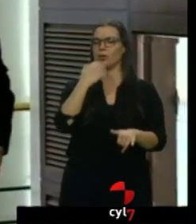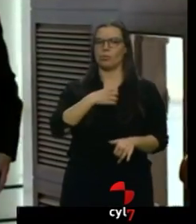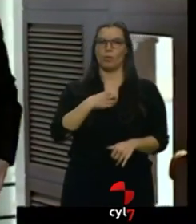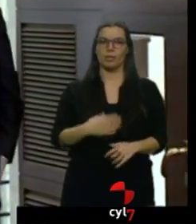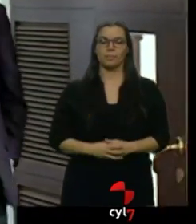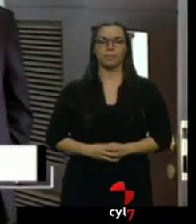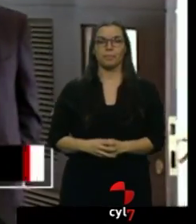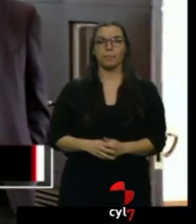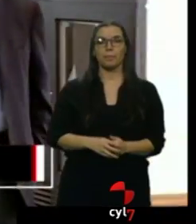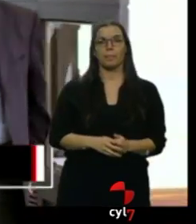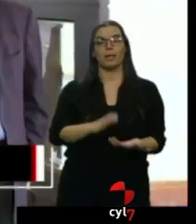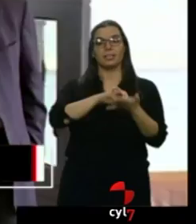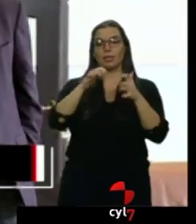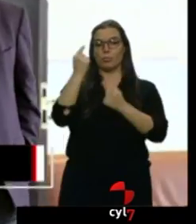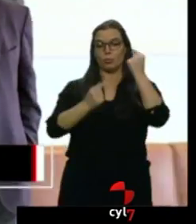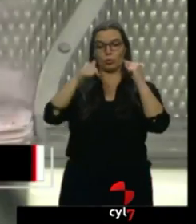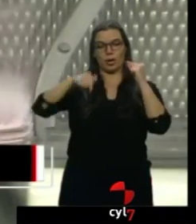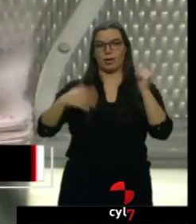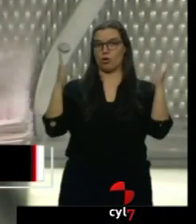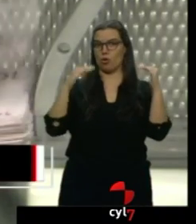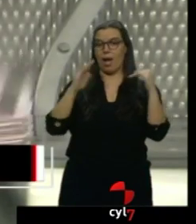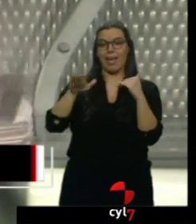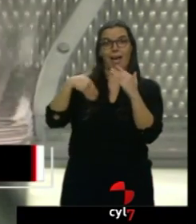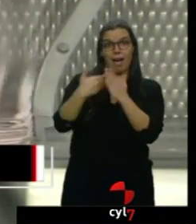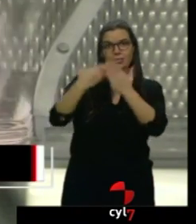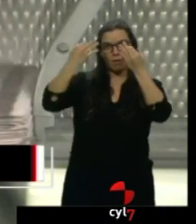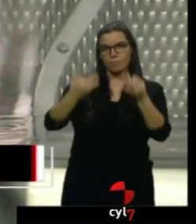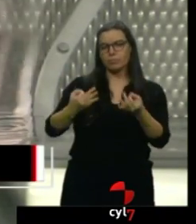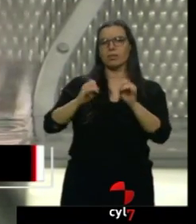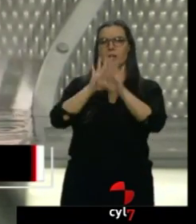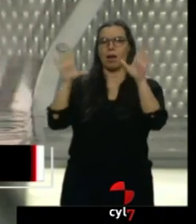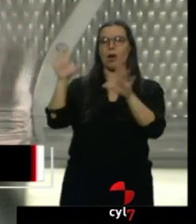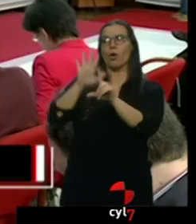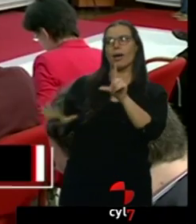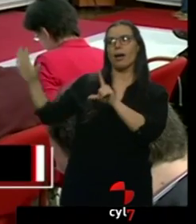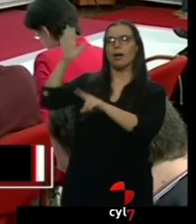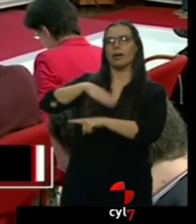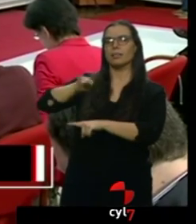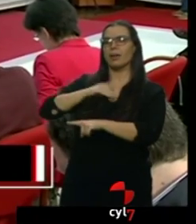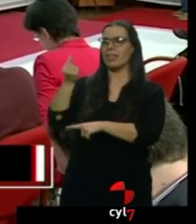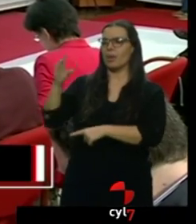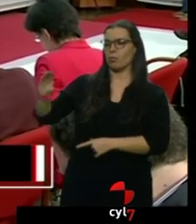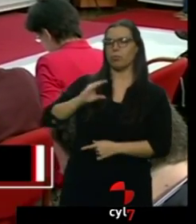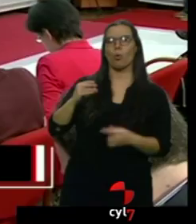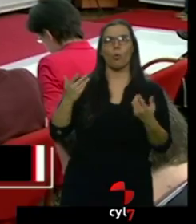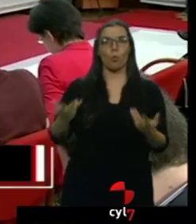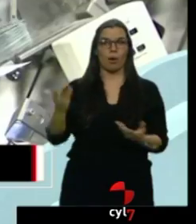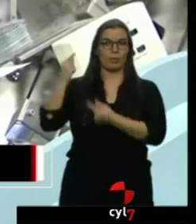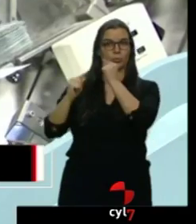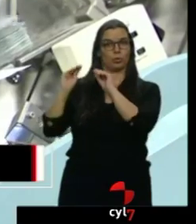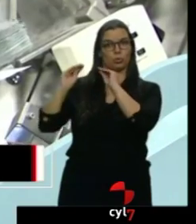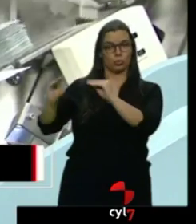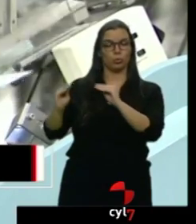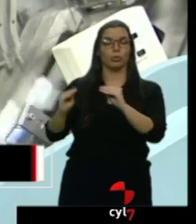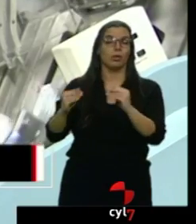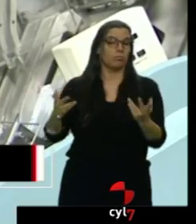Castilla y León no aprobará sus cuentas mientras no tenga detallado el dinero que recibirá del Estado. El presidente Herrera ha zanjado la posibilidad de que haya